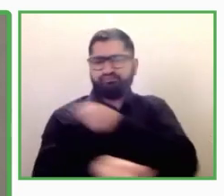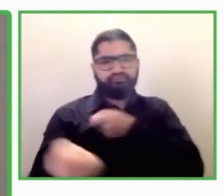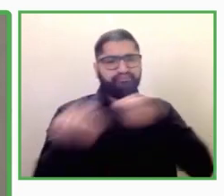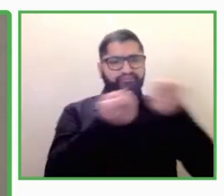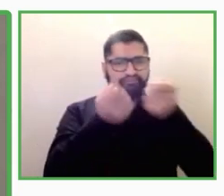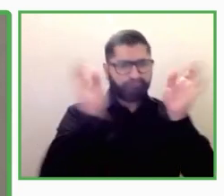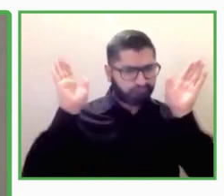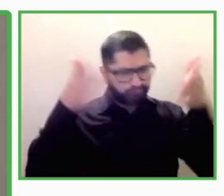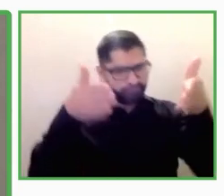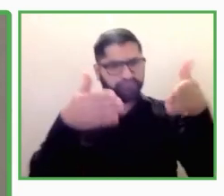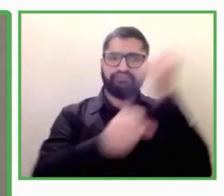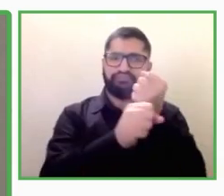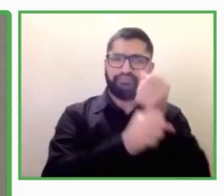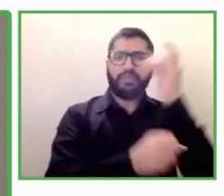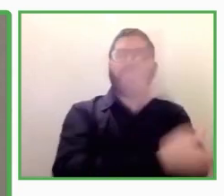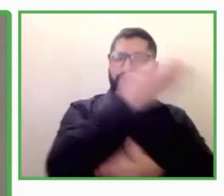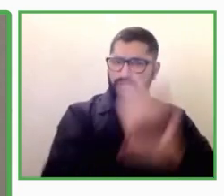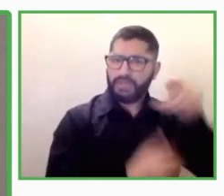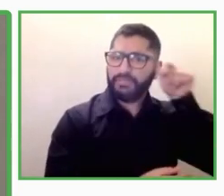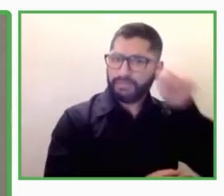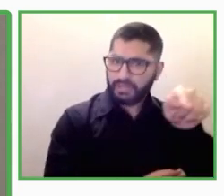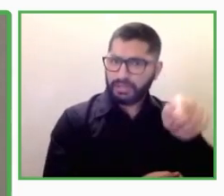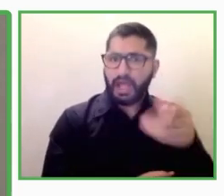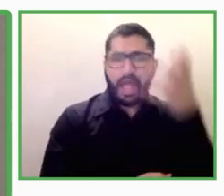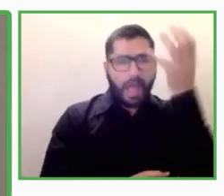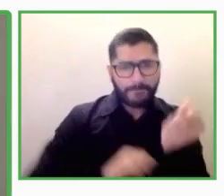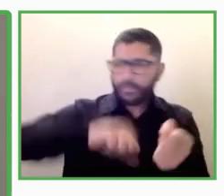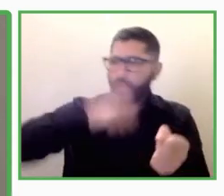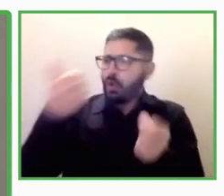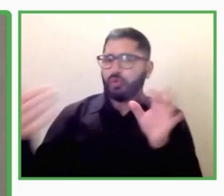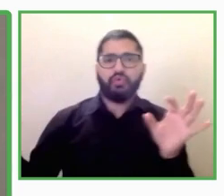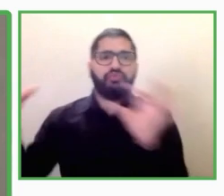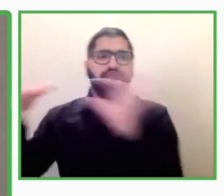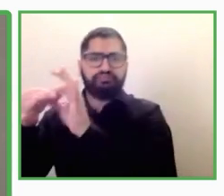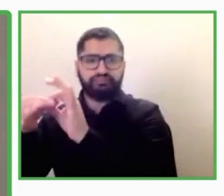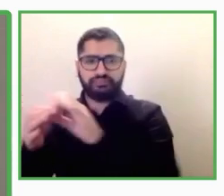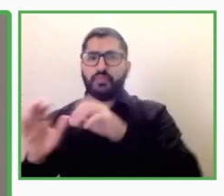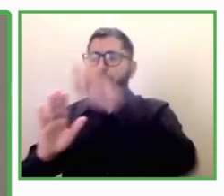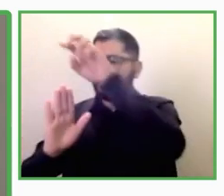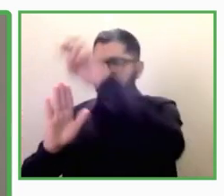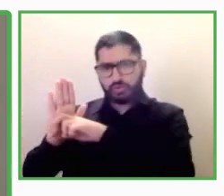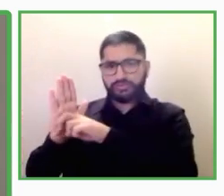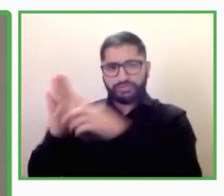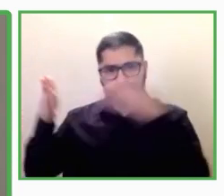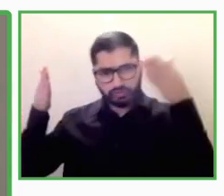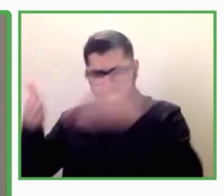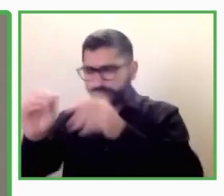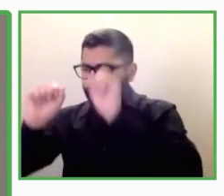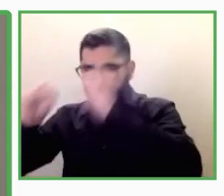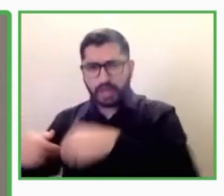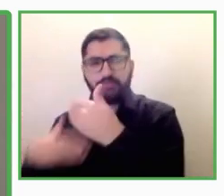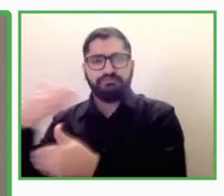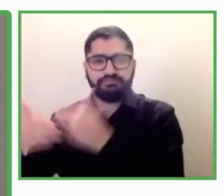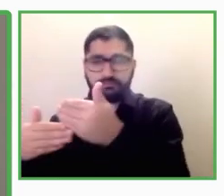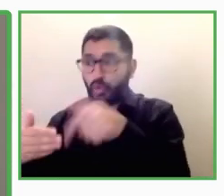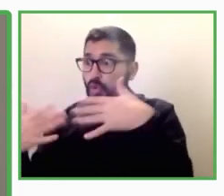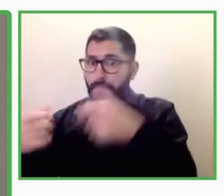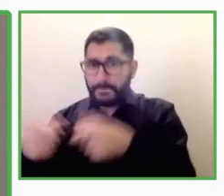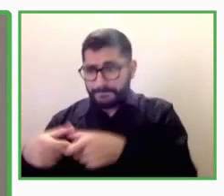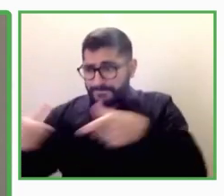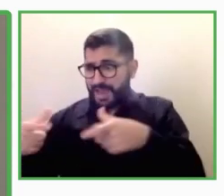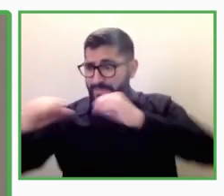también al Cero Project donde pudo presentarse y la verdad que tiene un gran impacto cuando hablamos de la discapacidad intelectual.